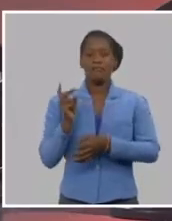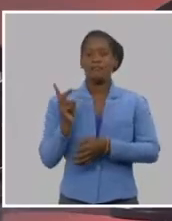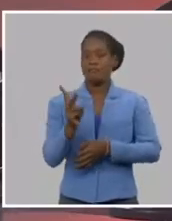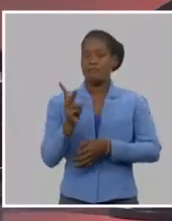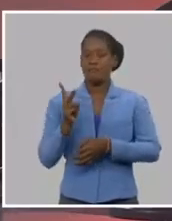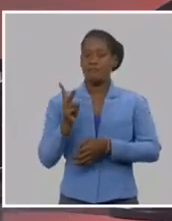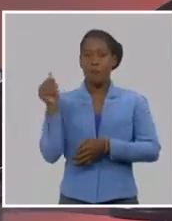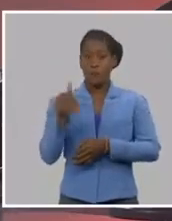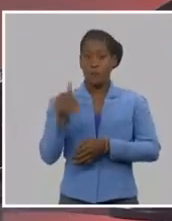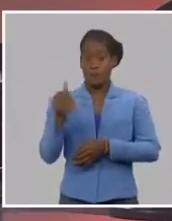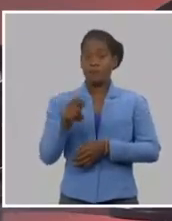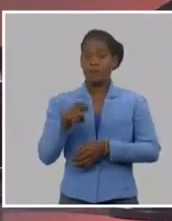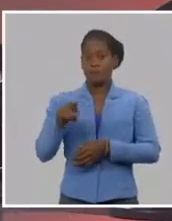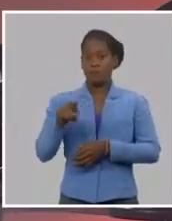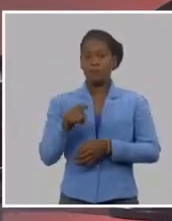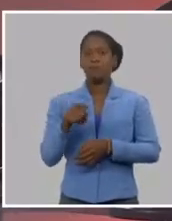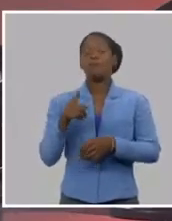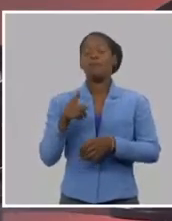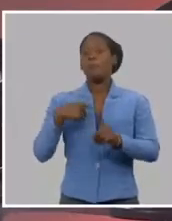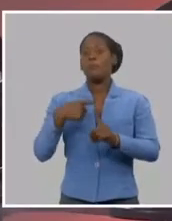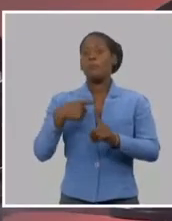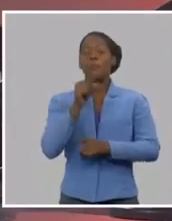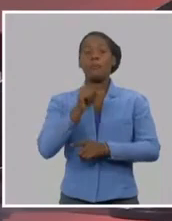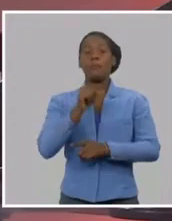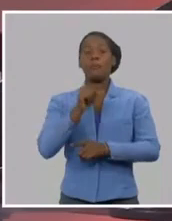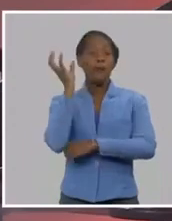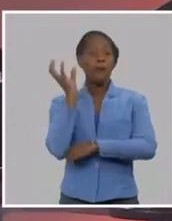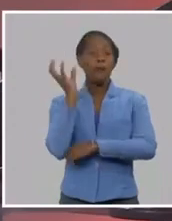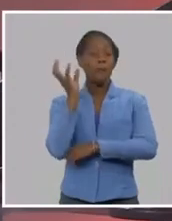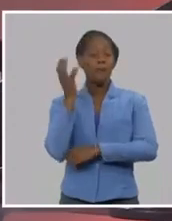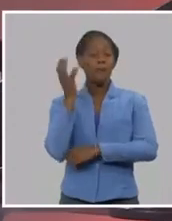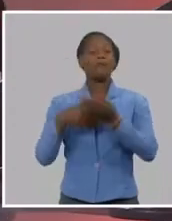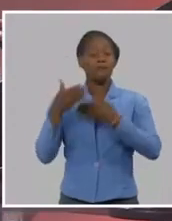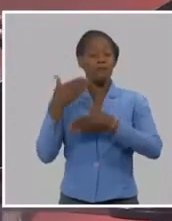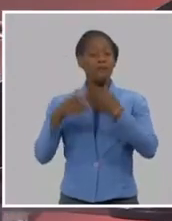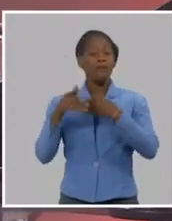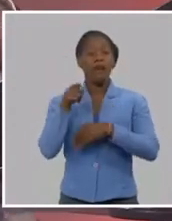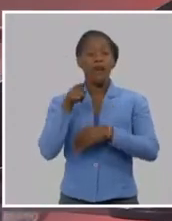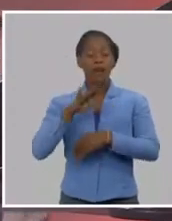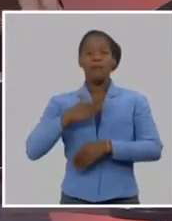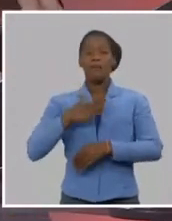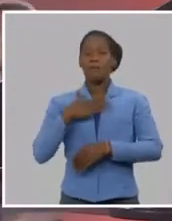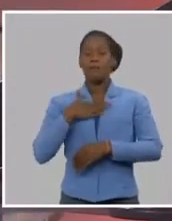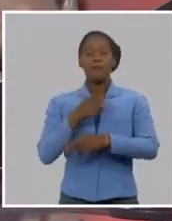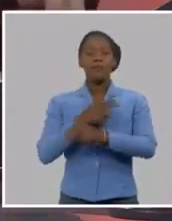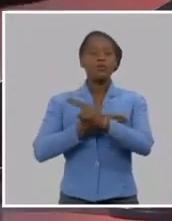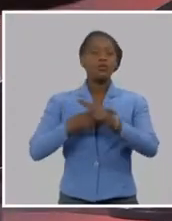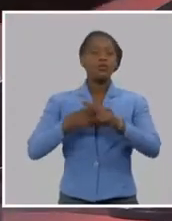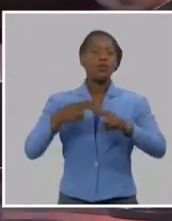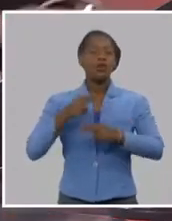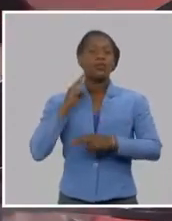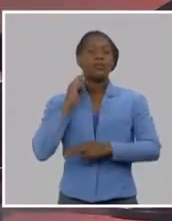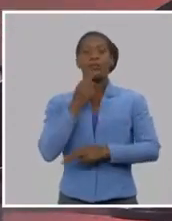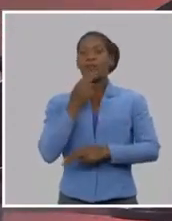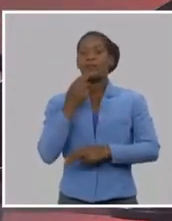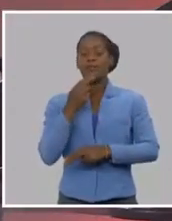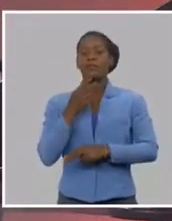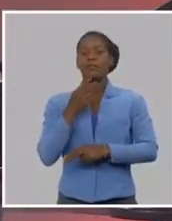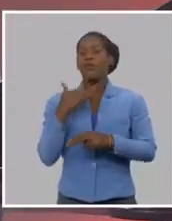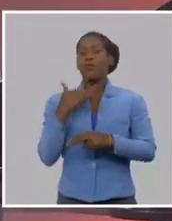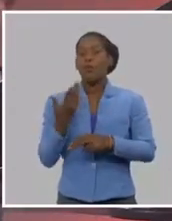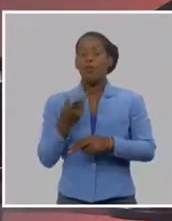y Meya. Y creo que es parte de esa atracción que sigue siendo Martí, también para los jóvenes